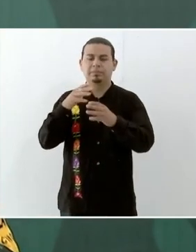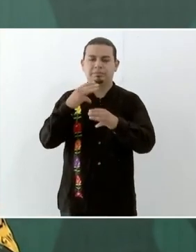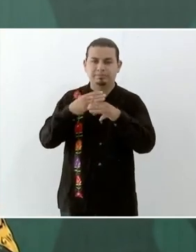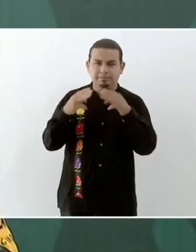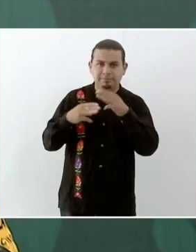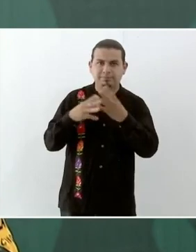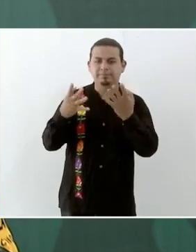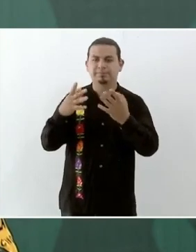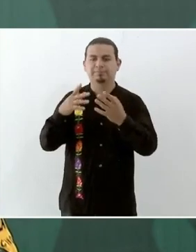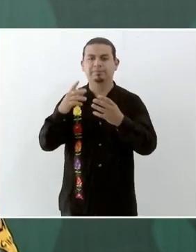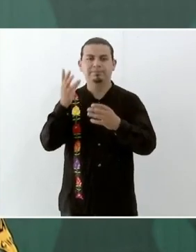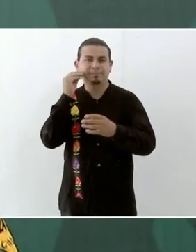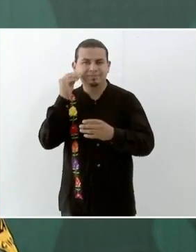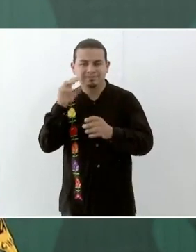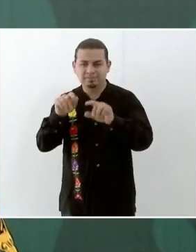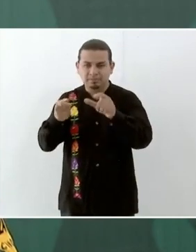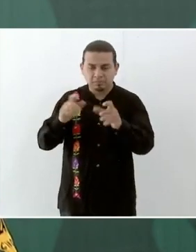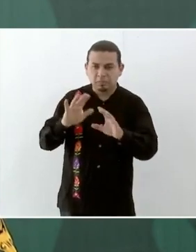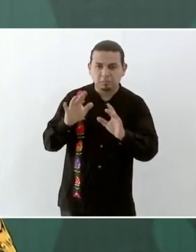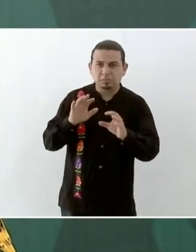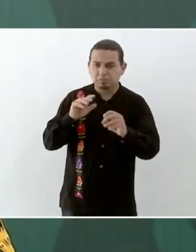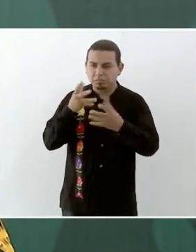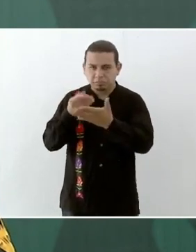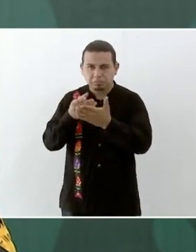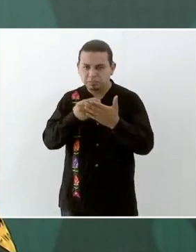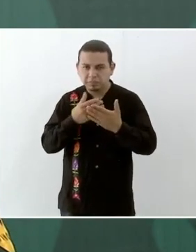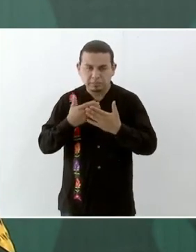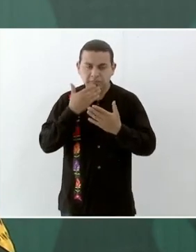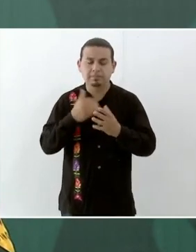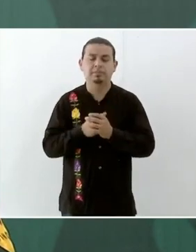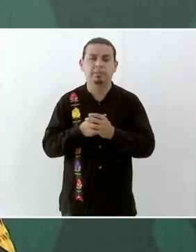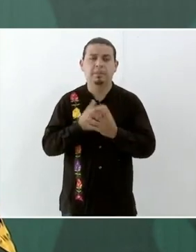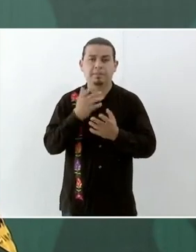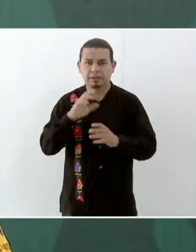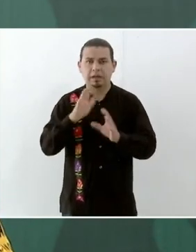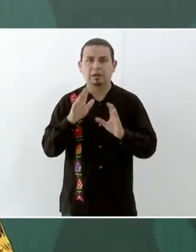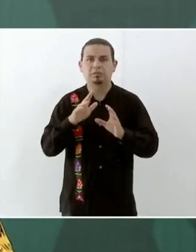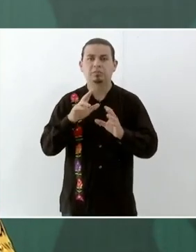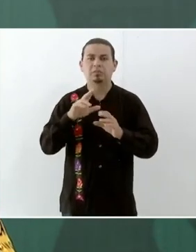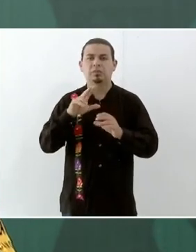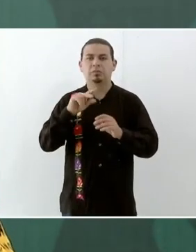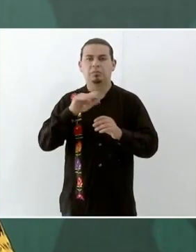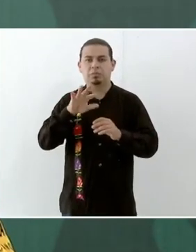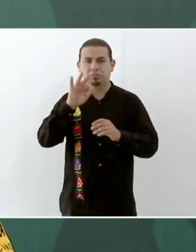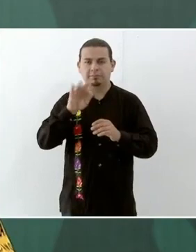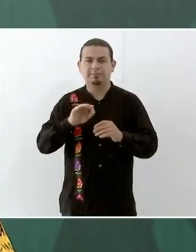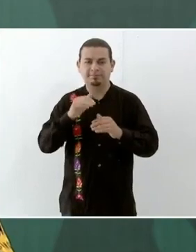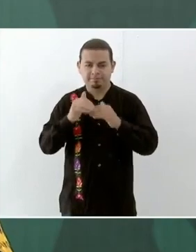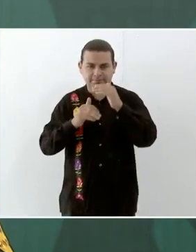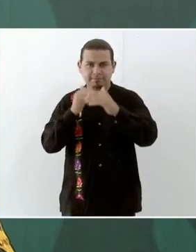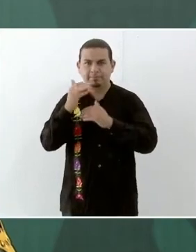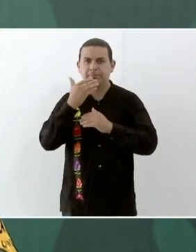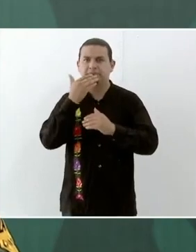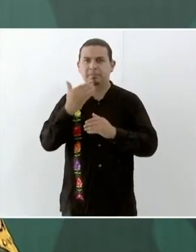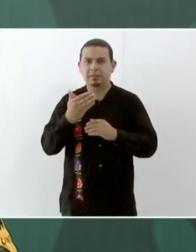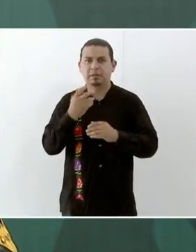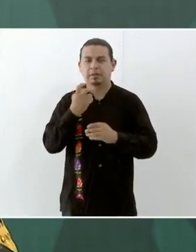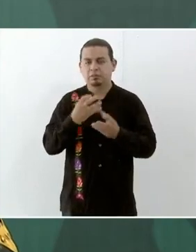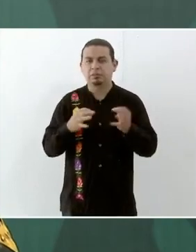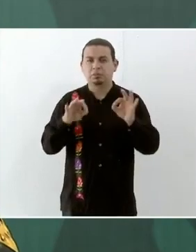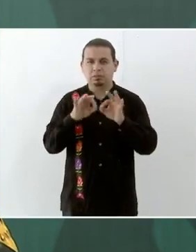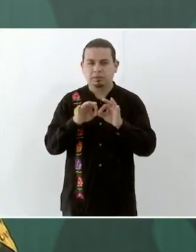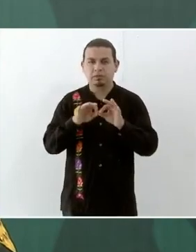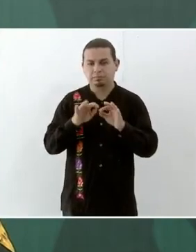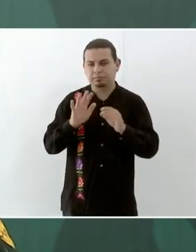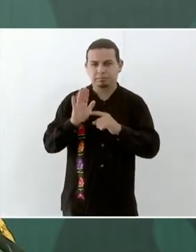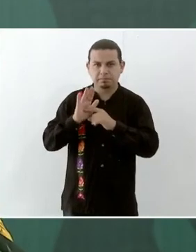En cuanto a recuperación del sistema de comunicaciones y transportes, operación de caminos. Quedan ahí algunos kilómetros que